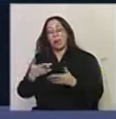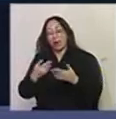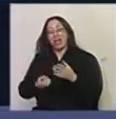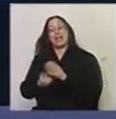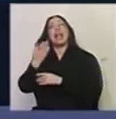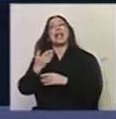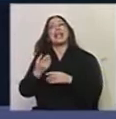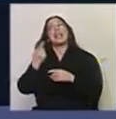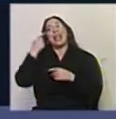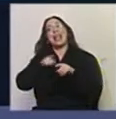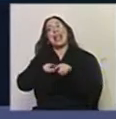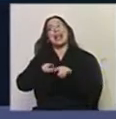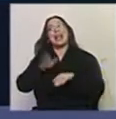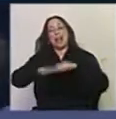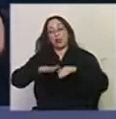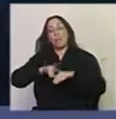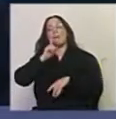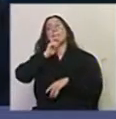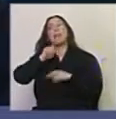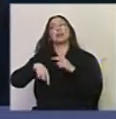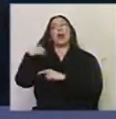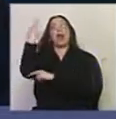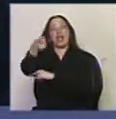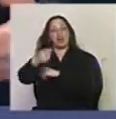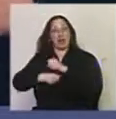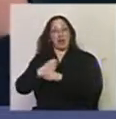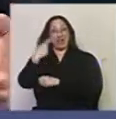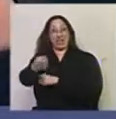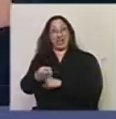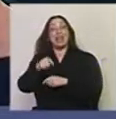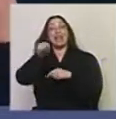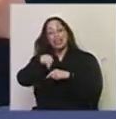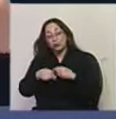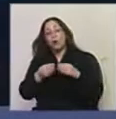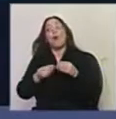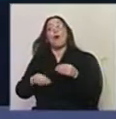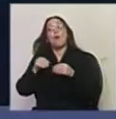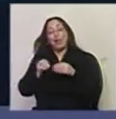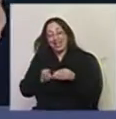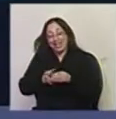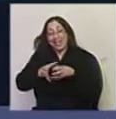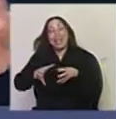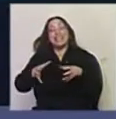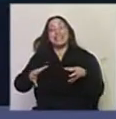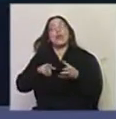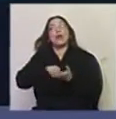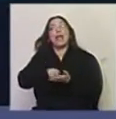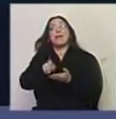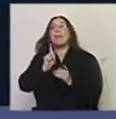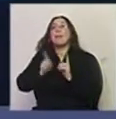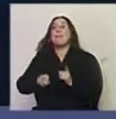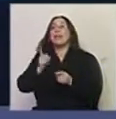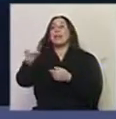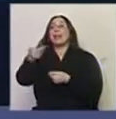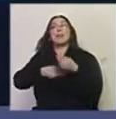candombe que empieza en marzo del año que viene. Entonces todo esto fuimos creciendo en el camino en base a la demanda que el